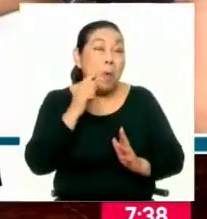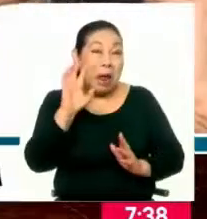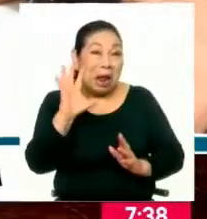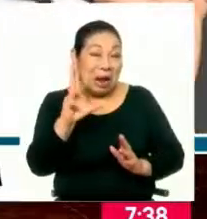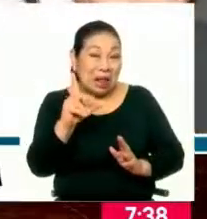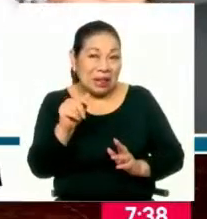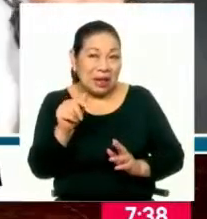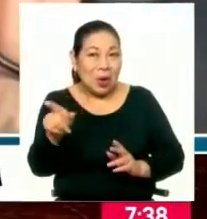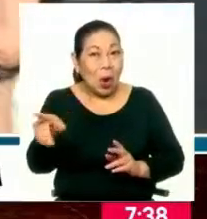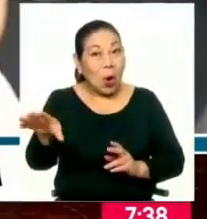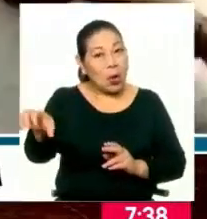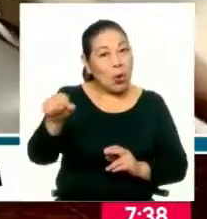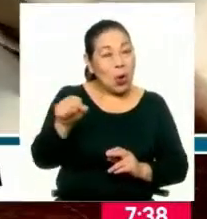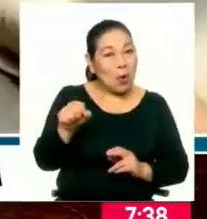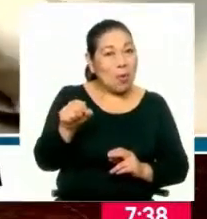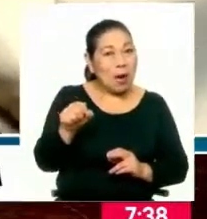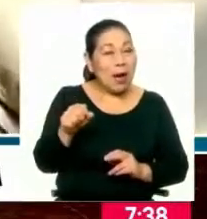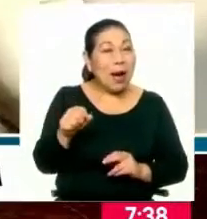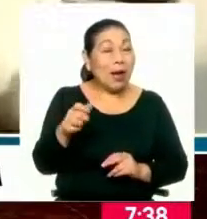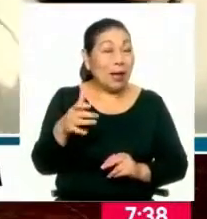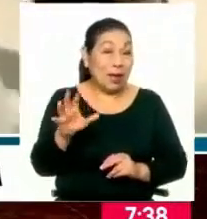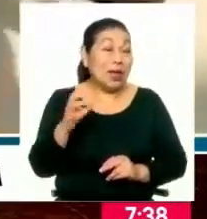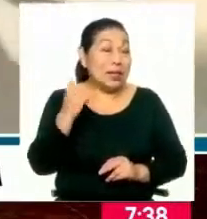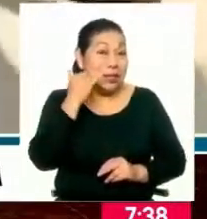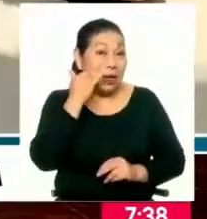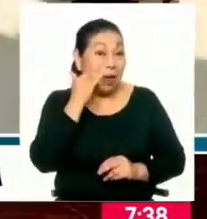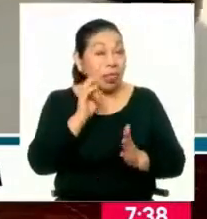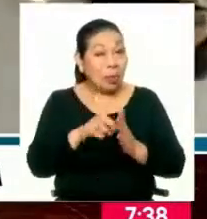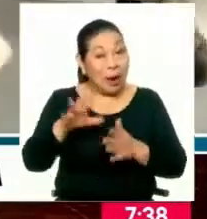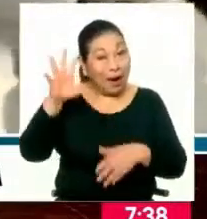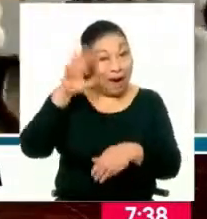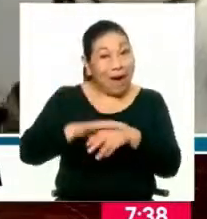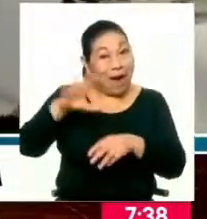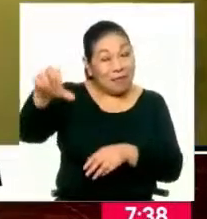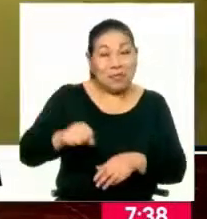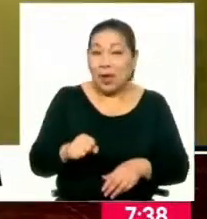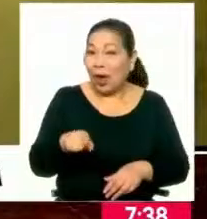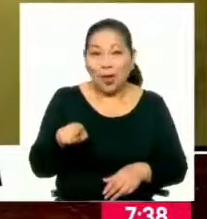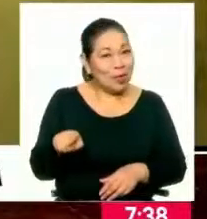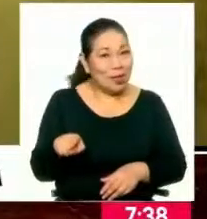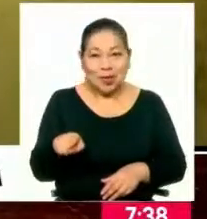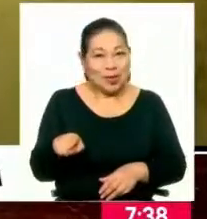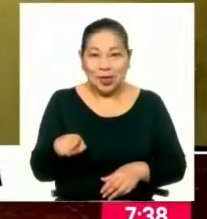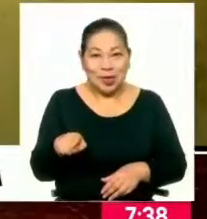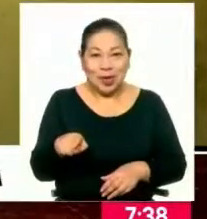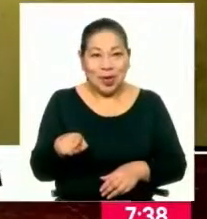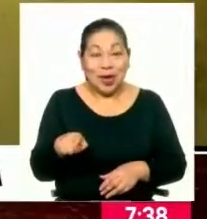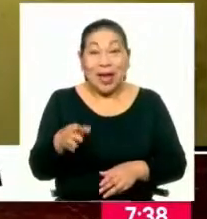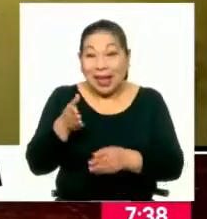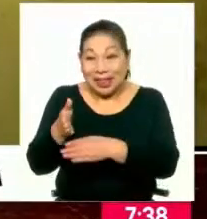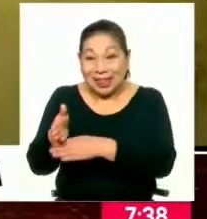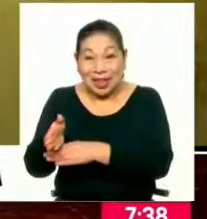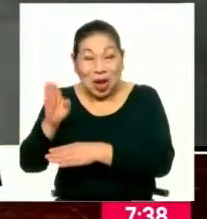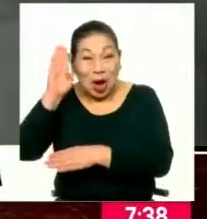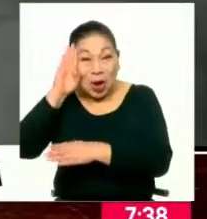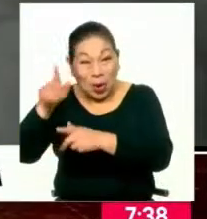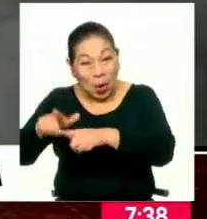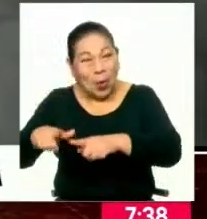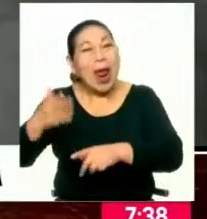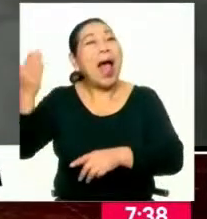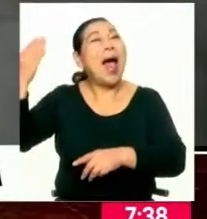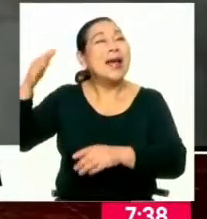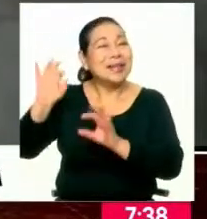o luego que huye de la escena del delito, pero es capturado horas después, ya no va a ser llevado el detenido a una comisaría, que eso es lo que